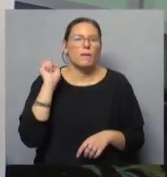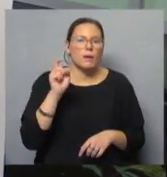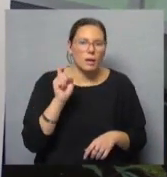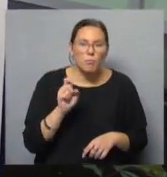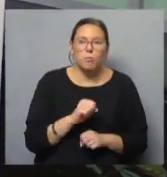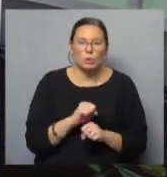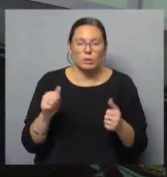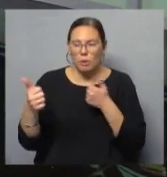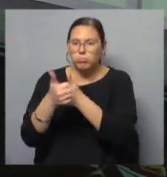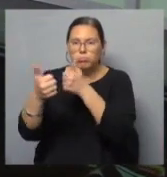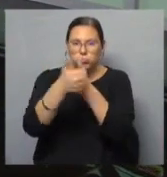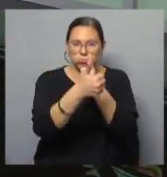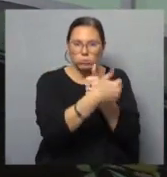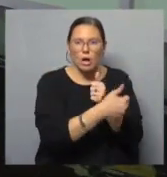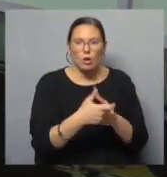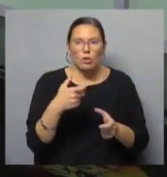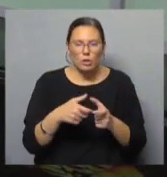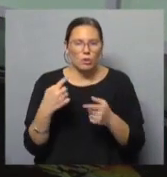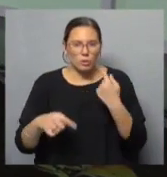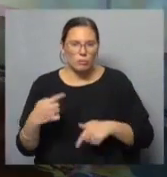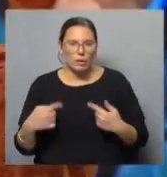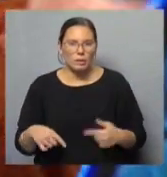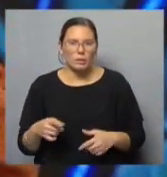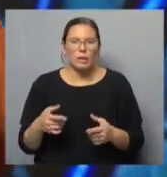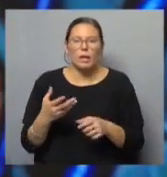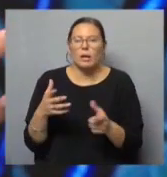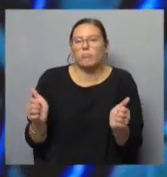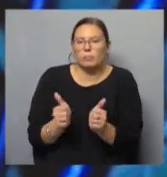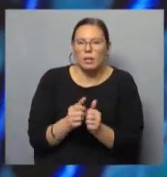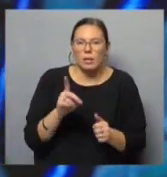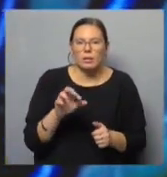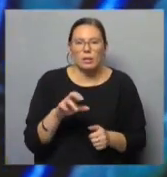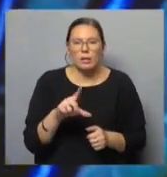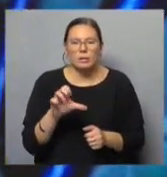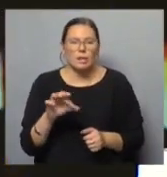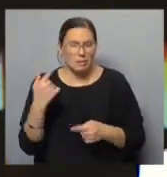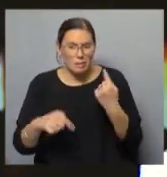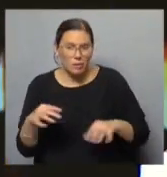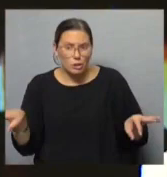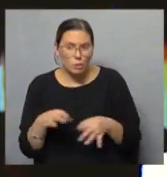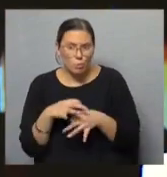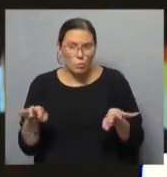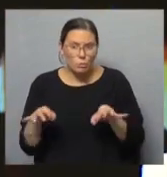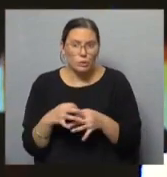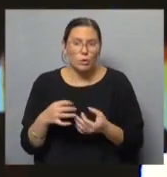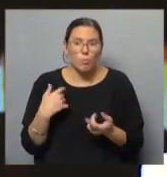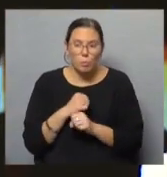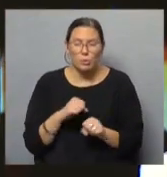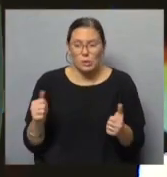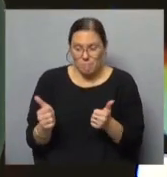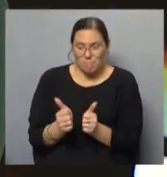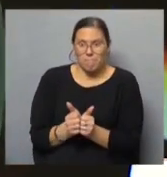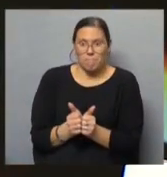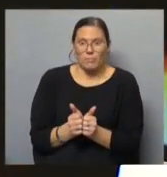emociono, me emociono. Haciendo un disco con Kiko Veneno. Tremendo. Y ese grabaste con Drexler, que es también un gran referente. Sí.